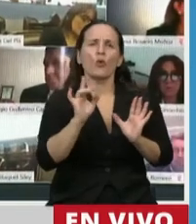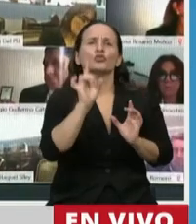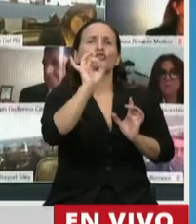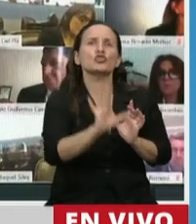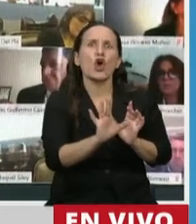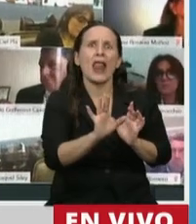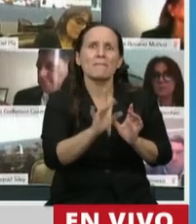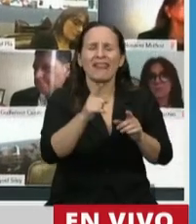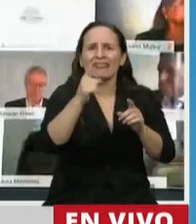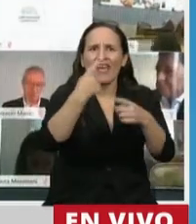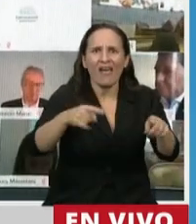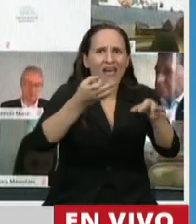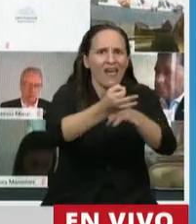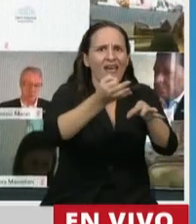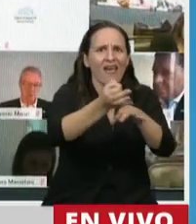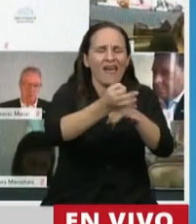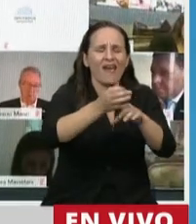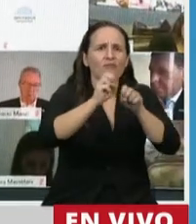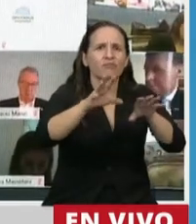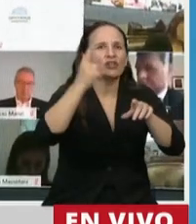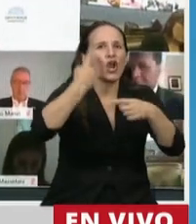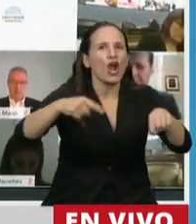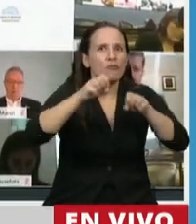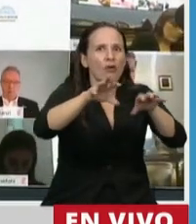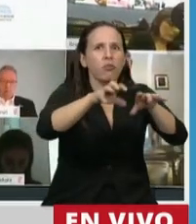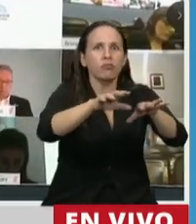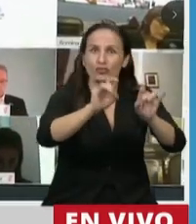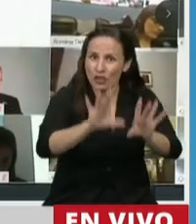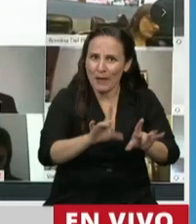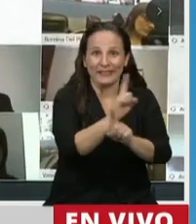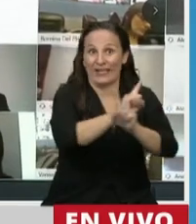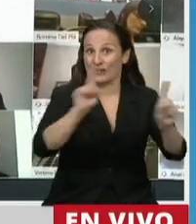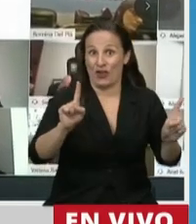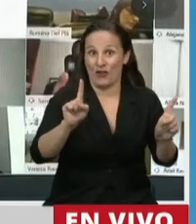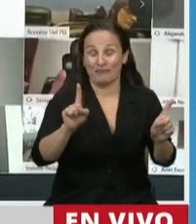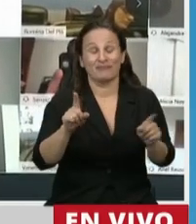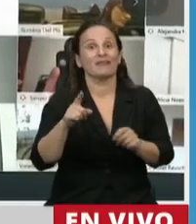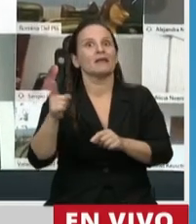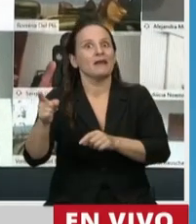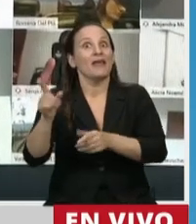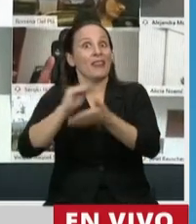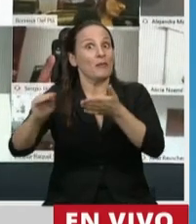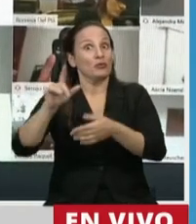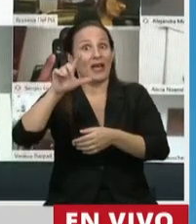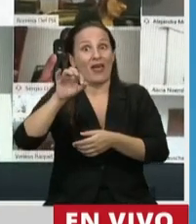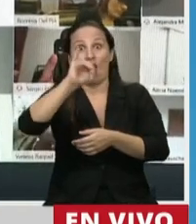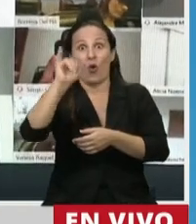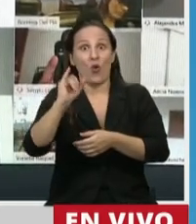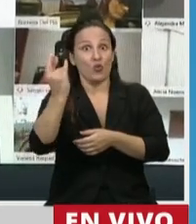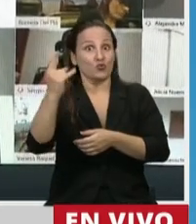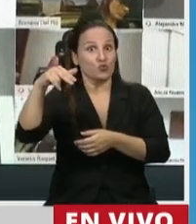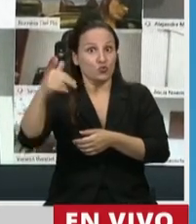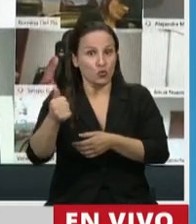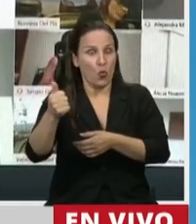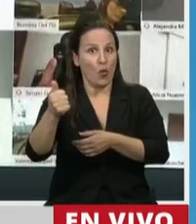el impartir conocimientos. Por otra parte, como decía la diputada Ozuna, es cierto que ha